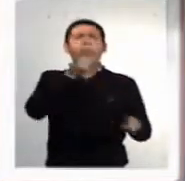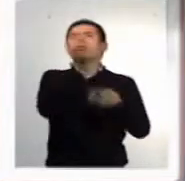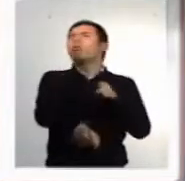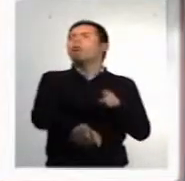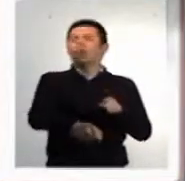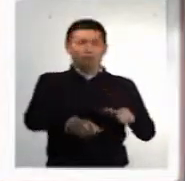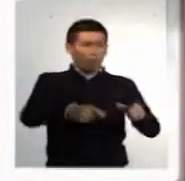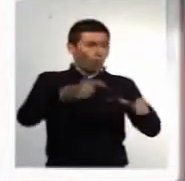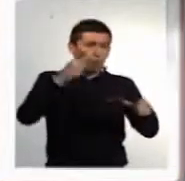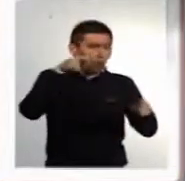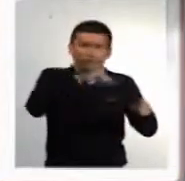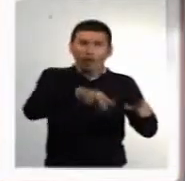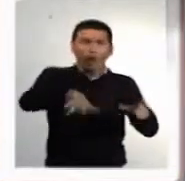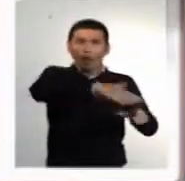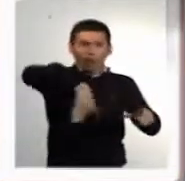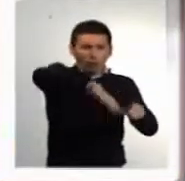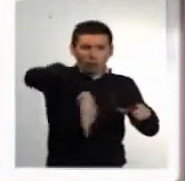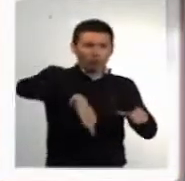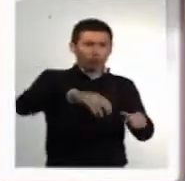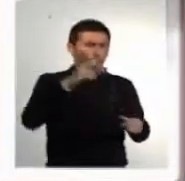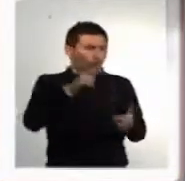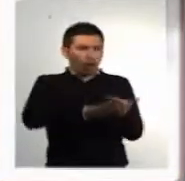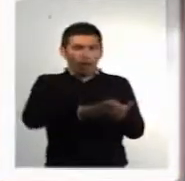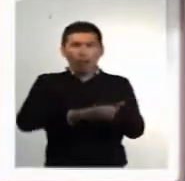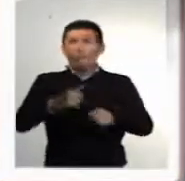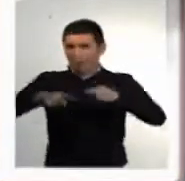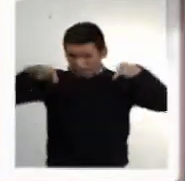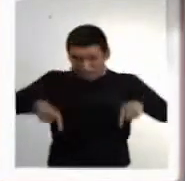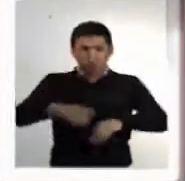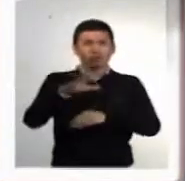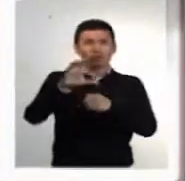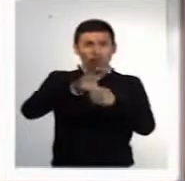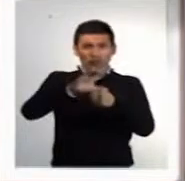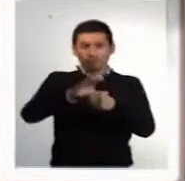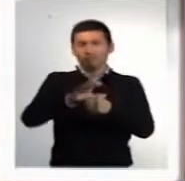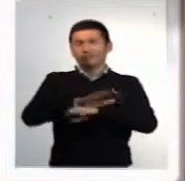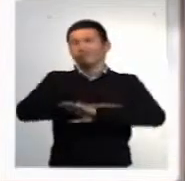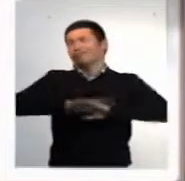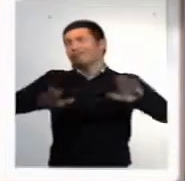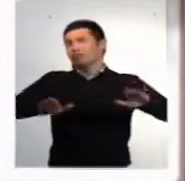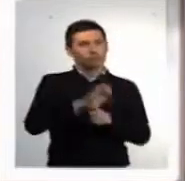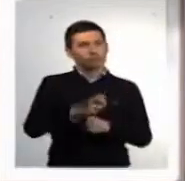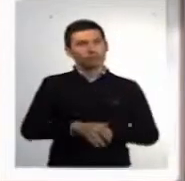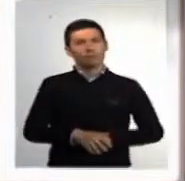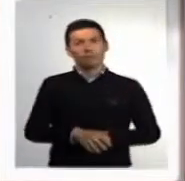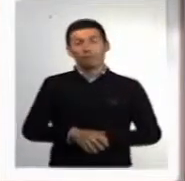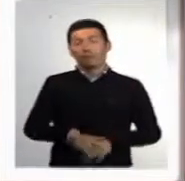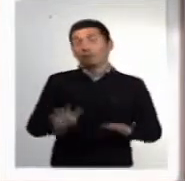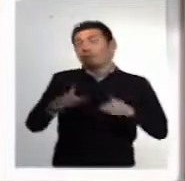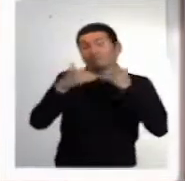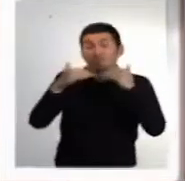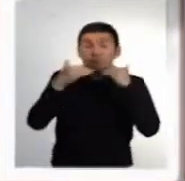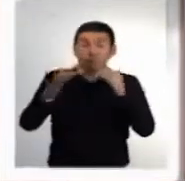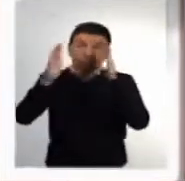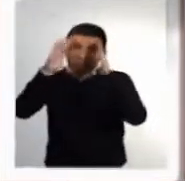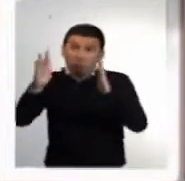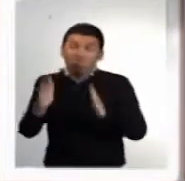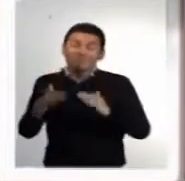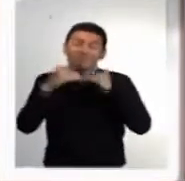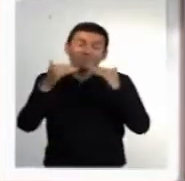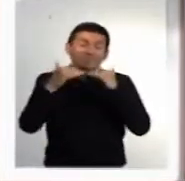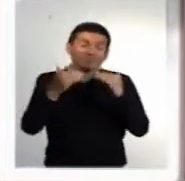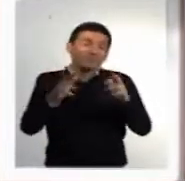porque no sé si es que no ven los huecos o qué es lo que pasa, pero esta es una de las ciudades que más huecos tiene. No sé si nos harán mucho caso,